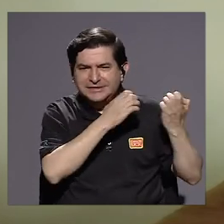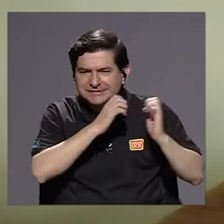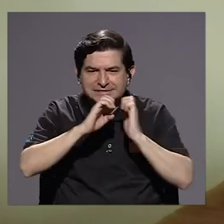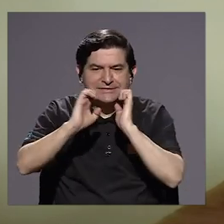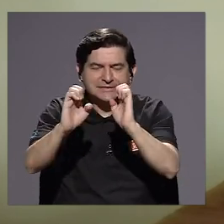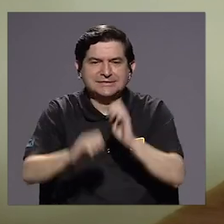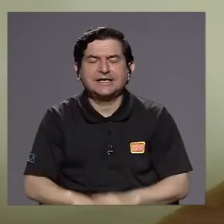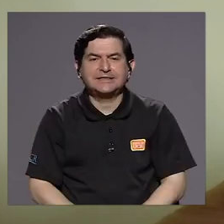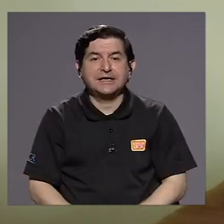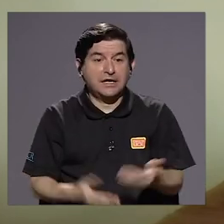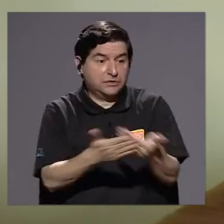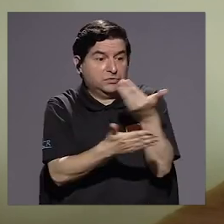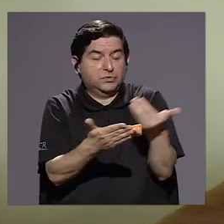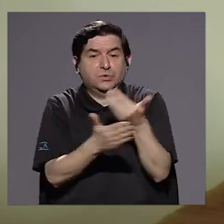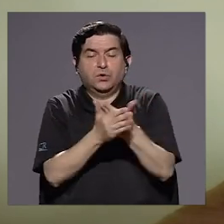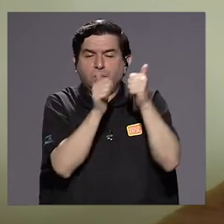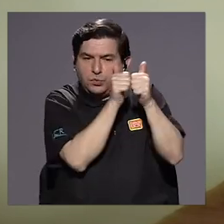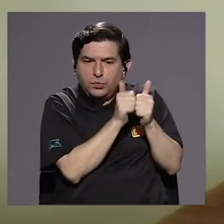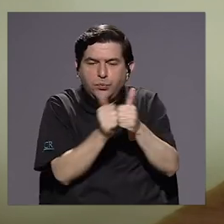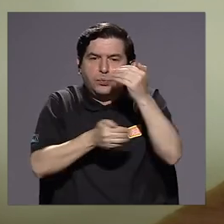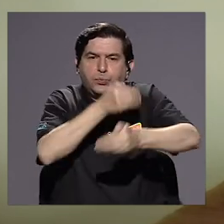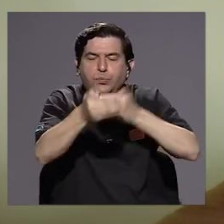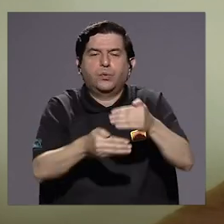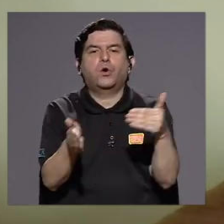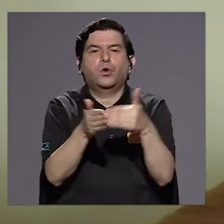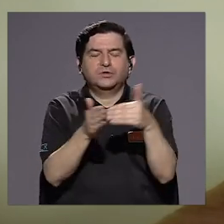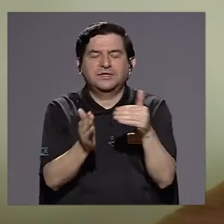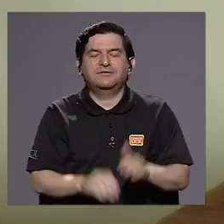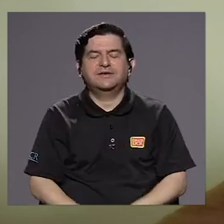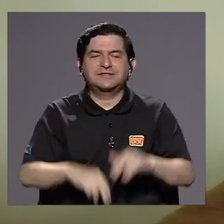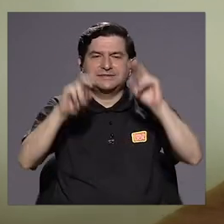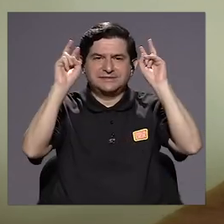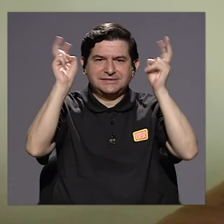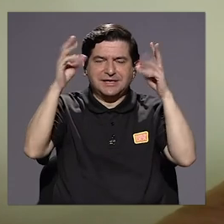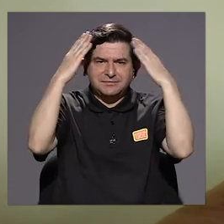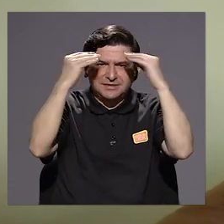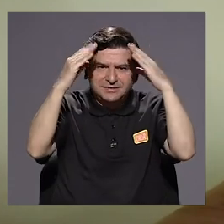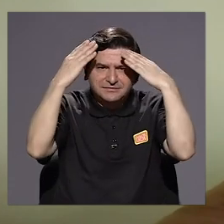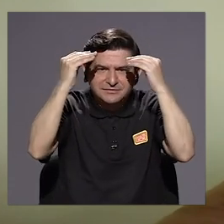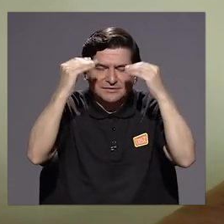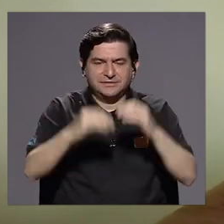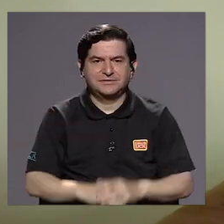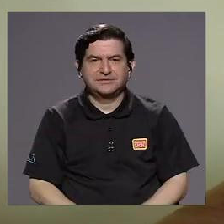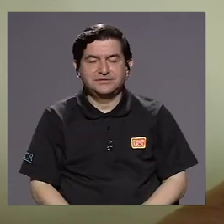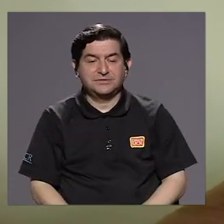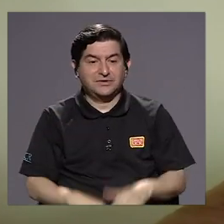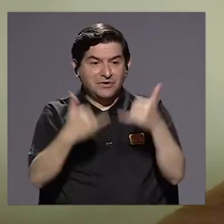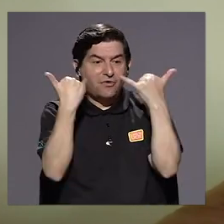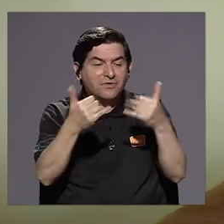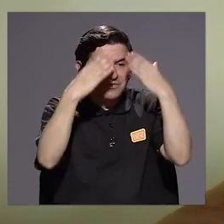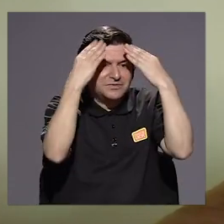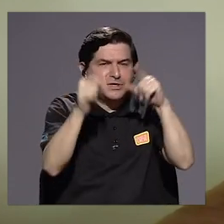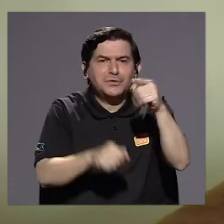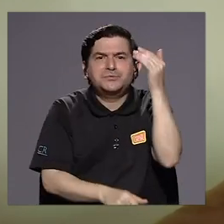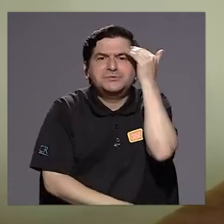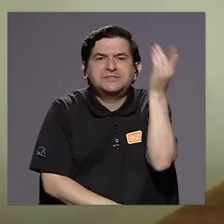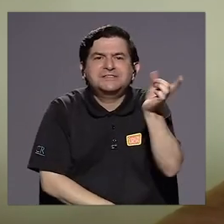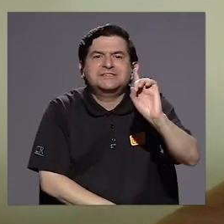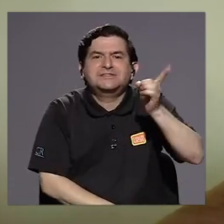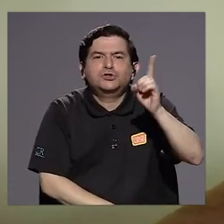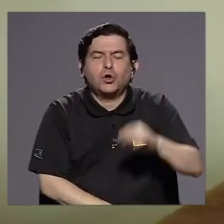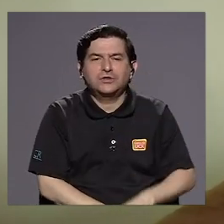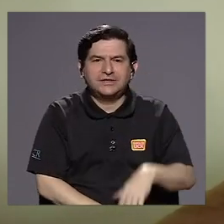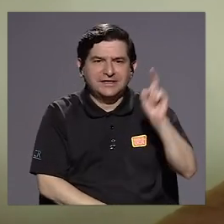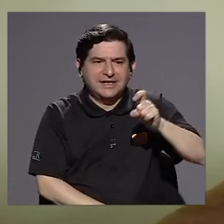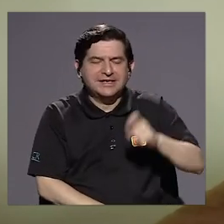más innovadoras para hacer acompañamiento. Vuelvo al tema de los datos. La importancia es que, teniendo los datos, usted sabe dónde tiene que